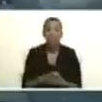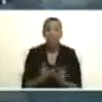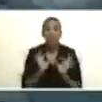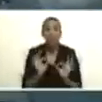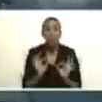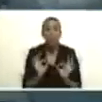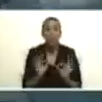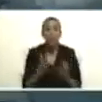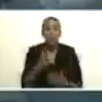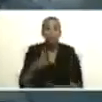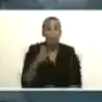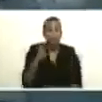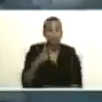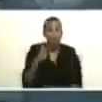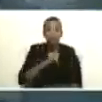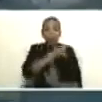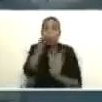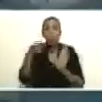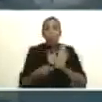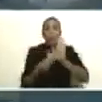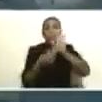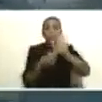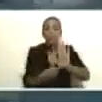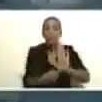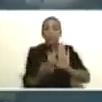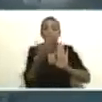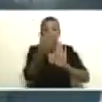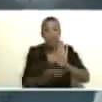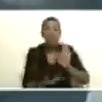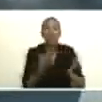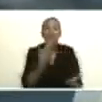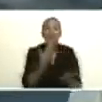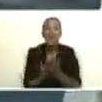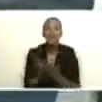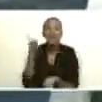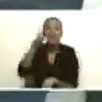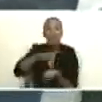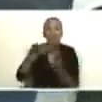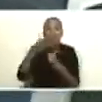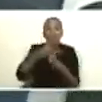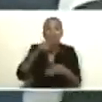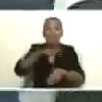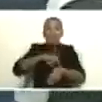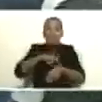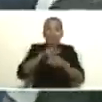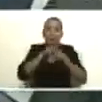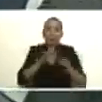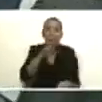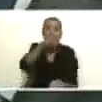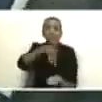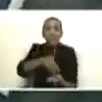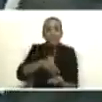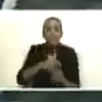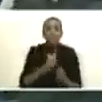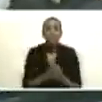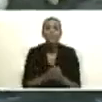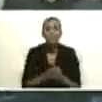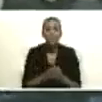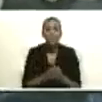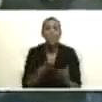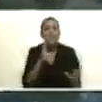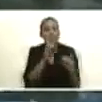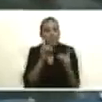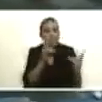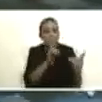cuerpo diplomático en pleno presente gracias por compartir estos espacios de